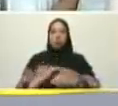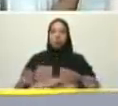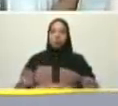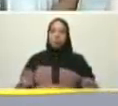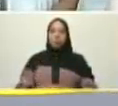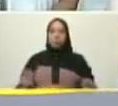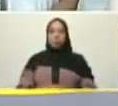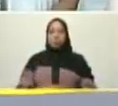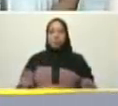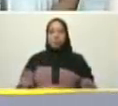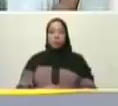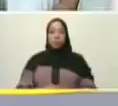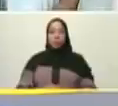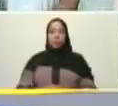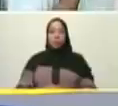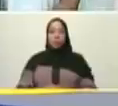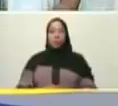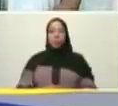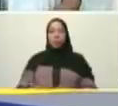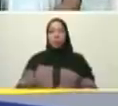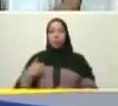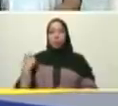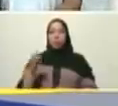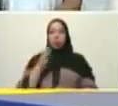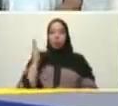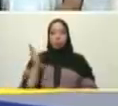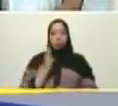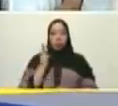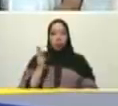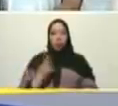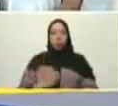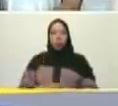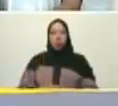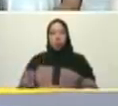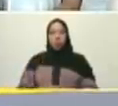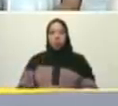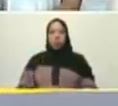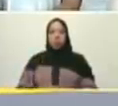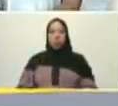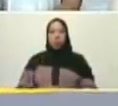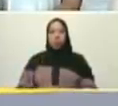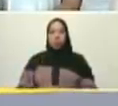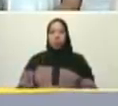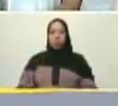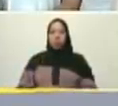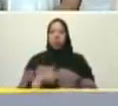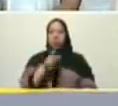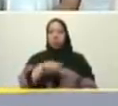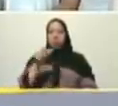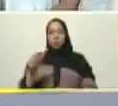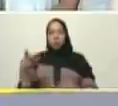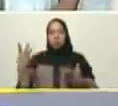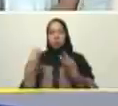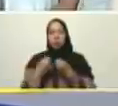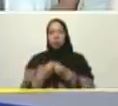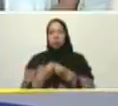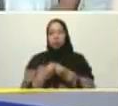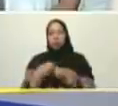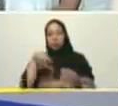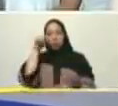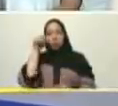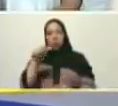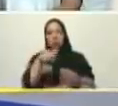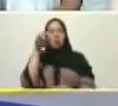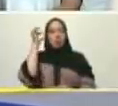porque a Propatria le dicen Lomas y Colinas a Bellomonte bueno Miguel